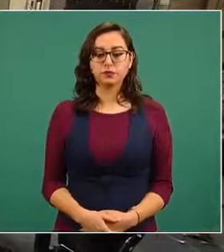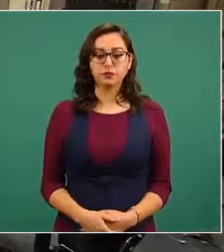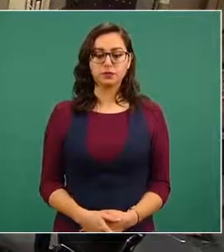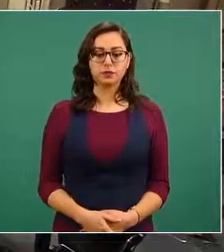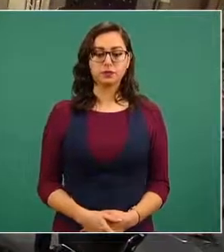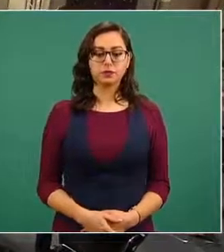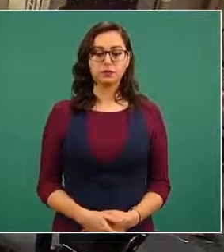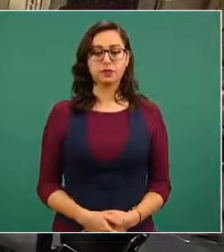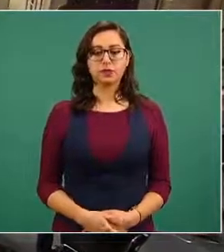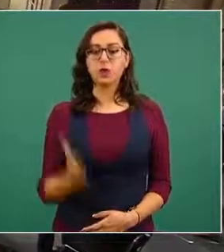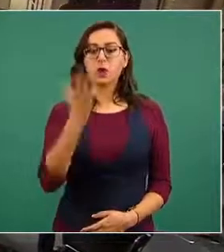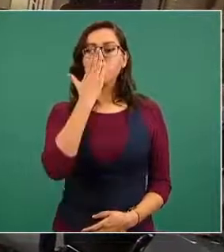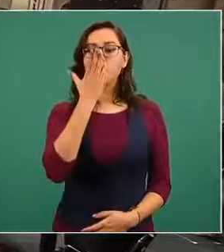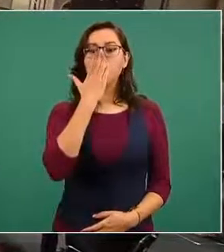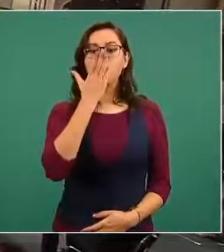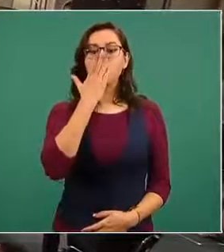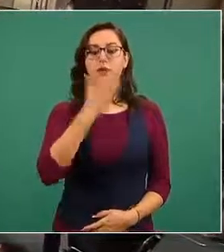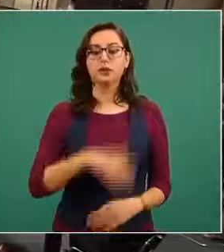Sonora.